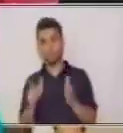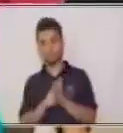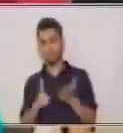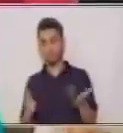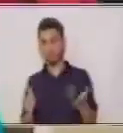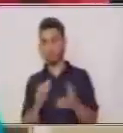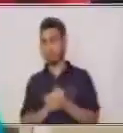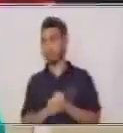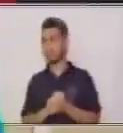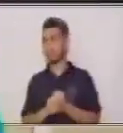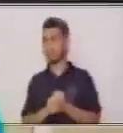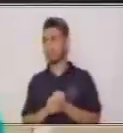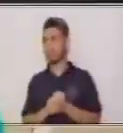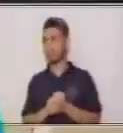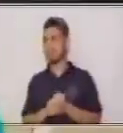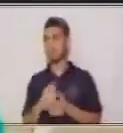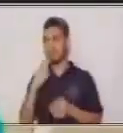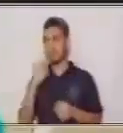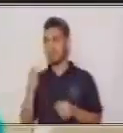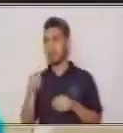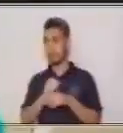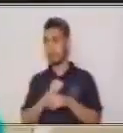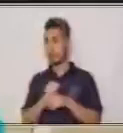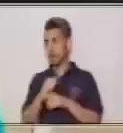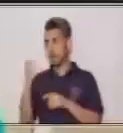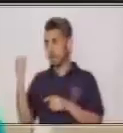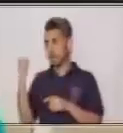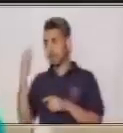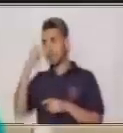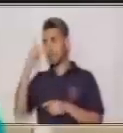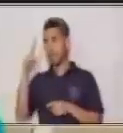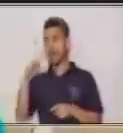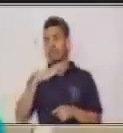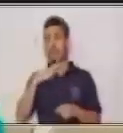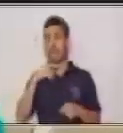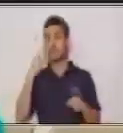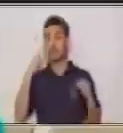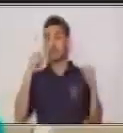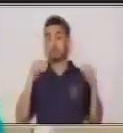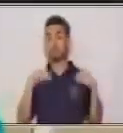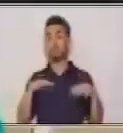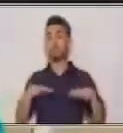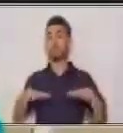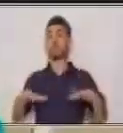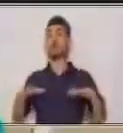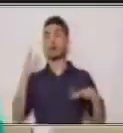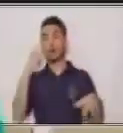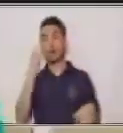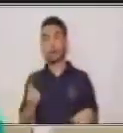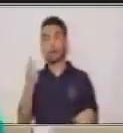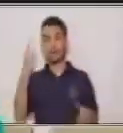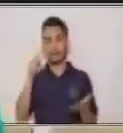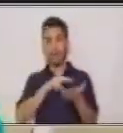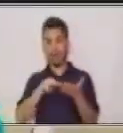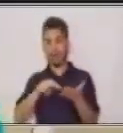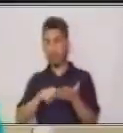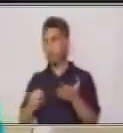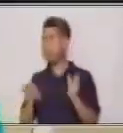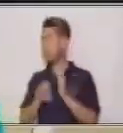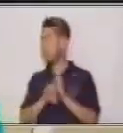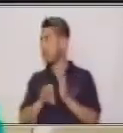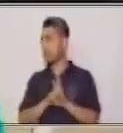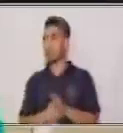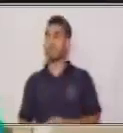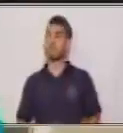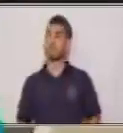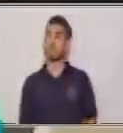a hacer algunos ejercicios para tener fluidez y comprensión lectora. Por ejemplo,